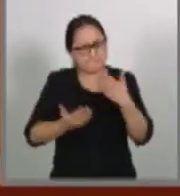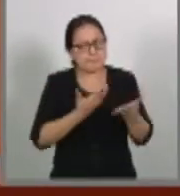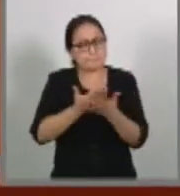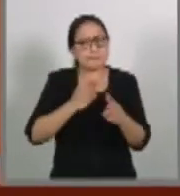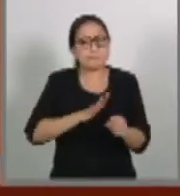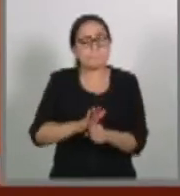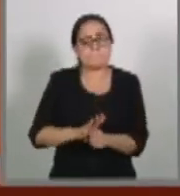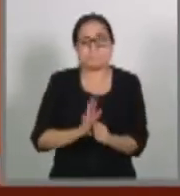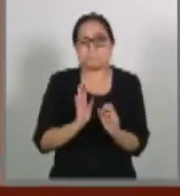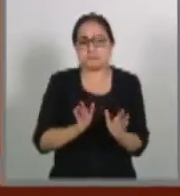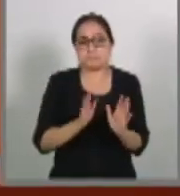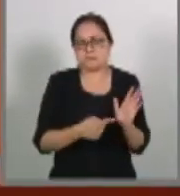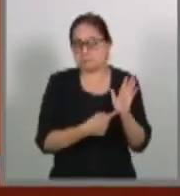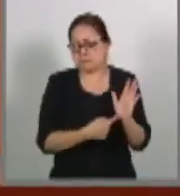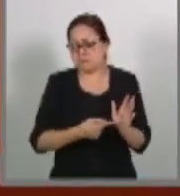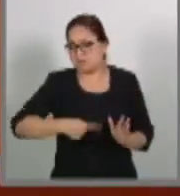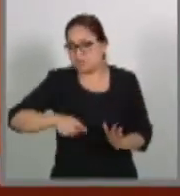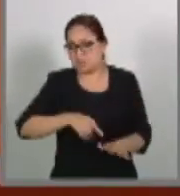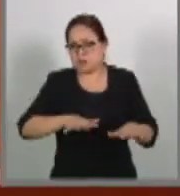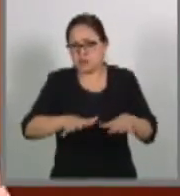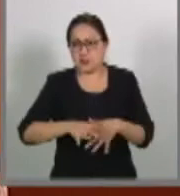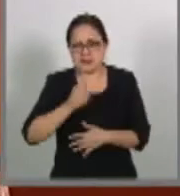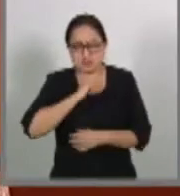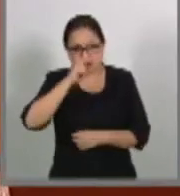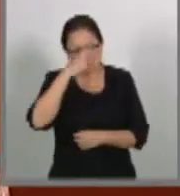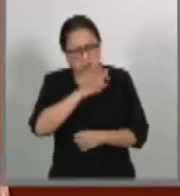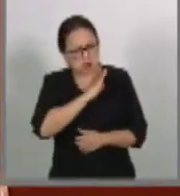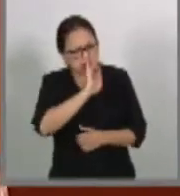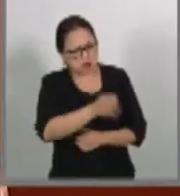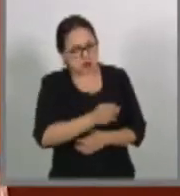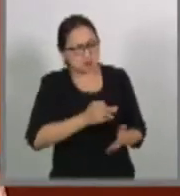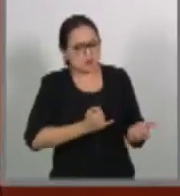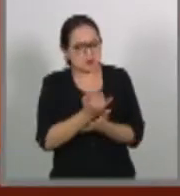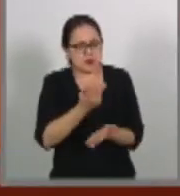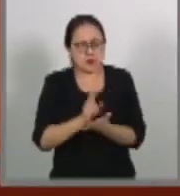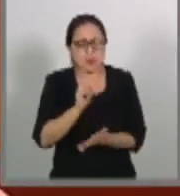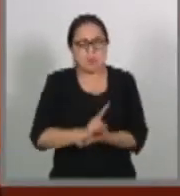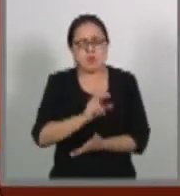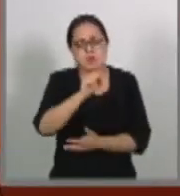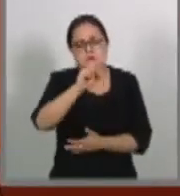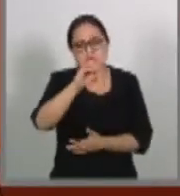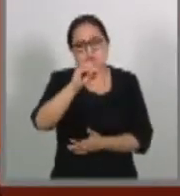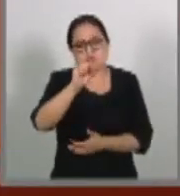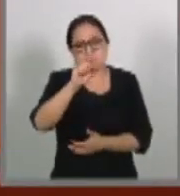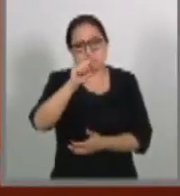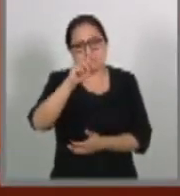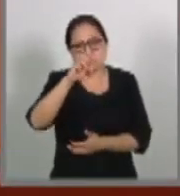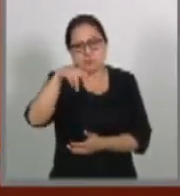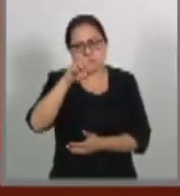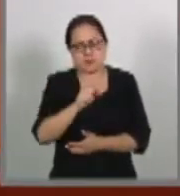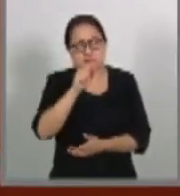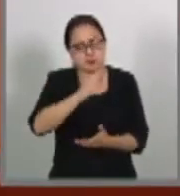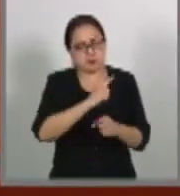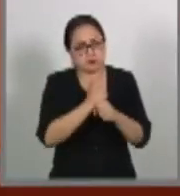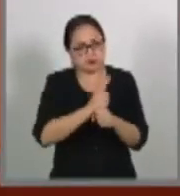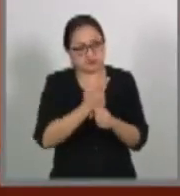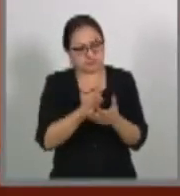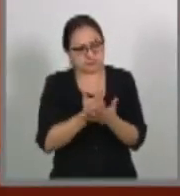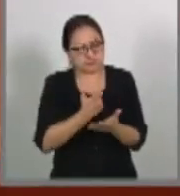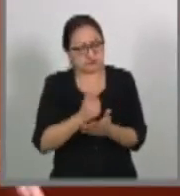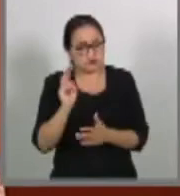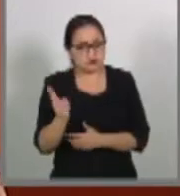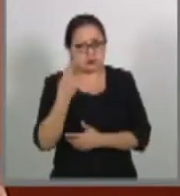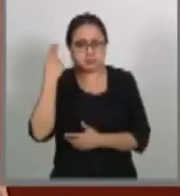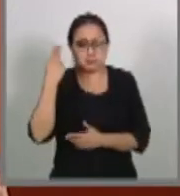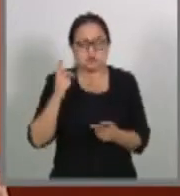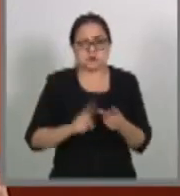que esta soberanía ratifique al ciudadano Sostenes Díaz González, quien es licenciado en Economía por la Universidad Nacional